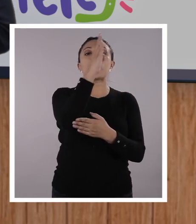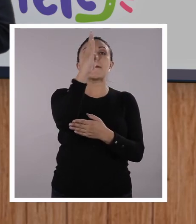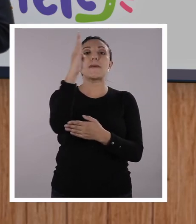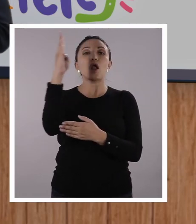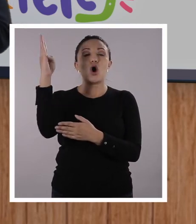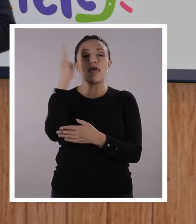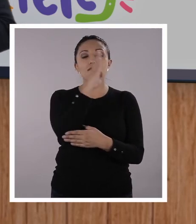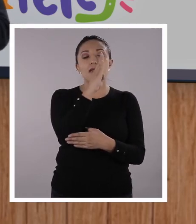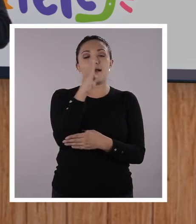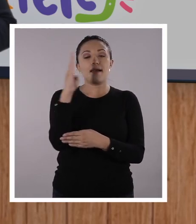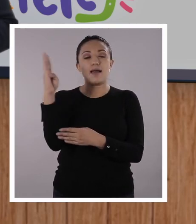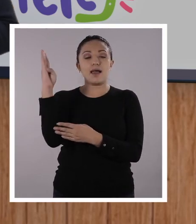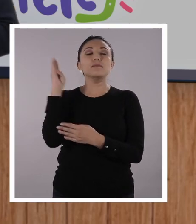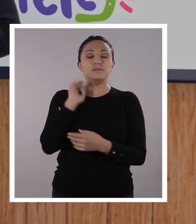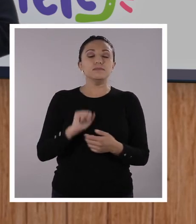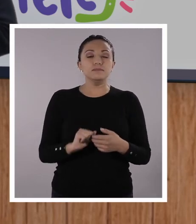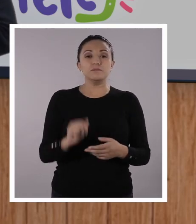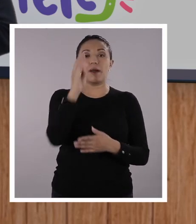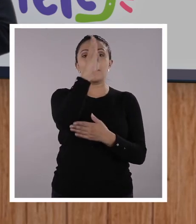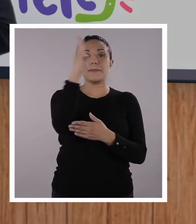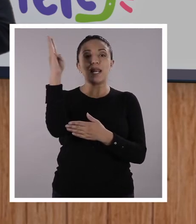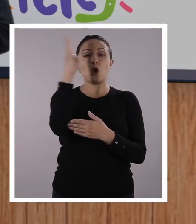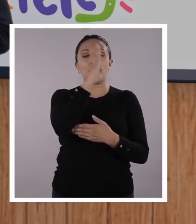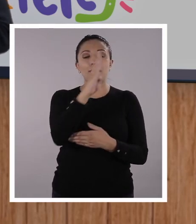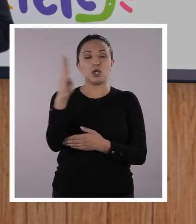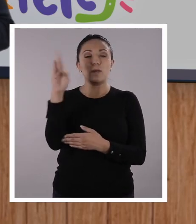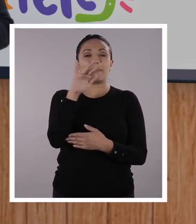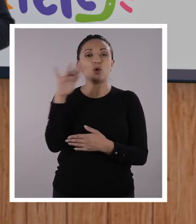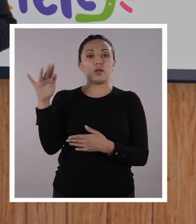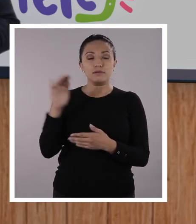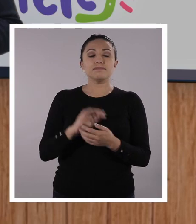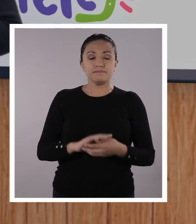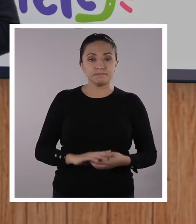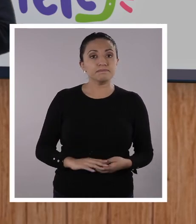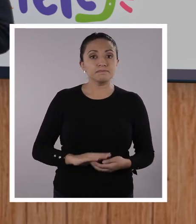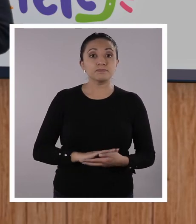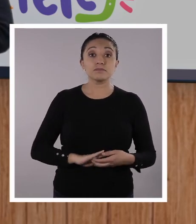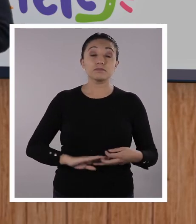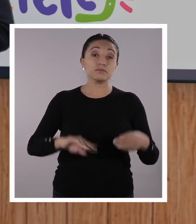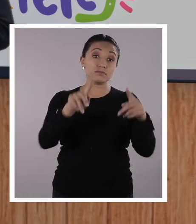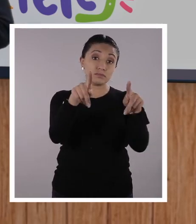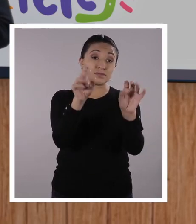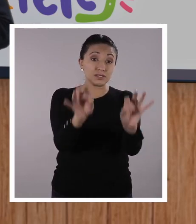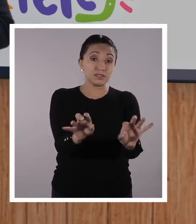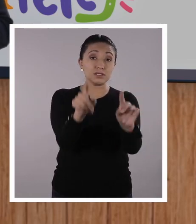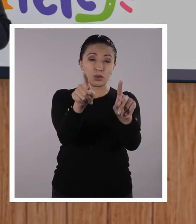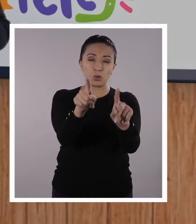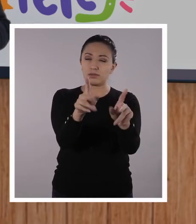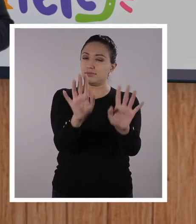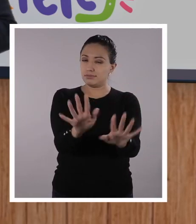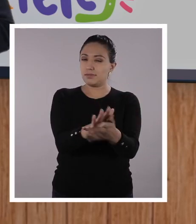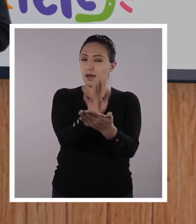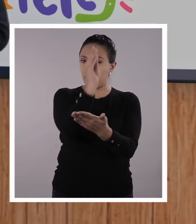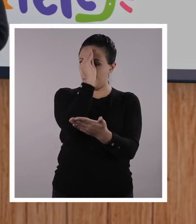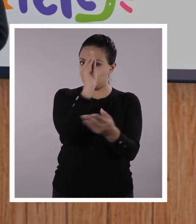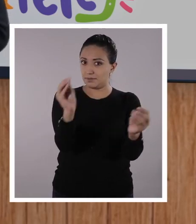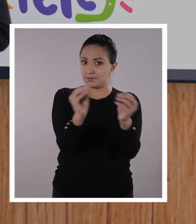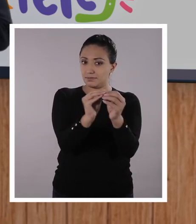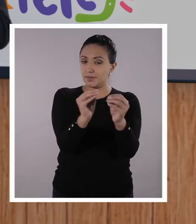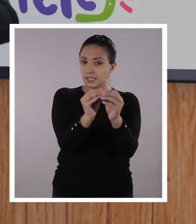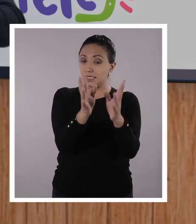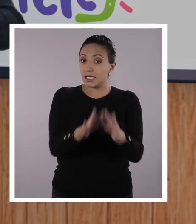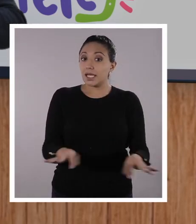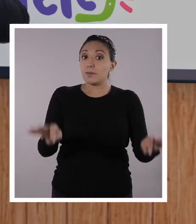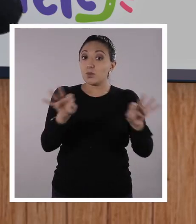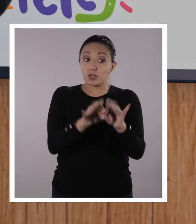Ah, con lo que estaba ya correcto. Exactamente. Muy chévere, profe. Estoy seguro que ustedes a esta clase le van a sacar el jugo porque no solamente les va a servir